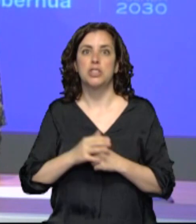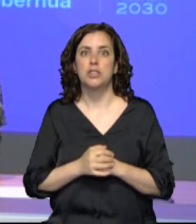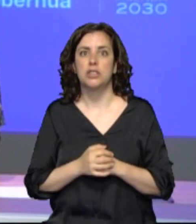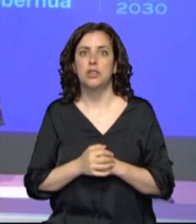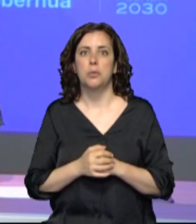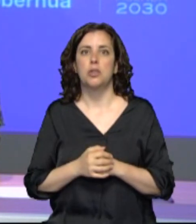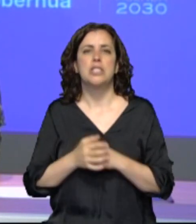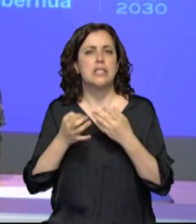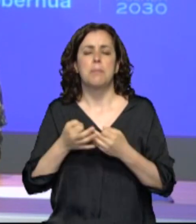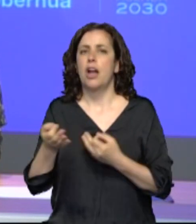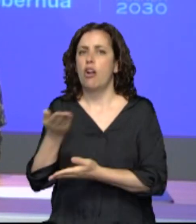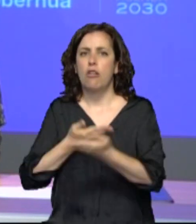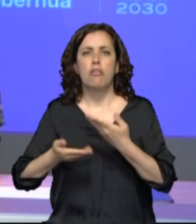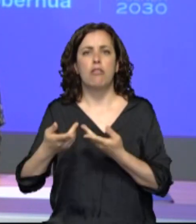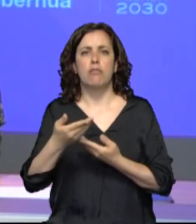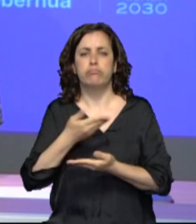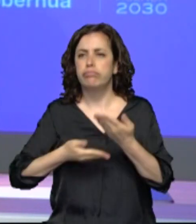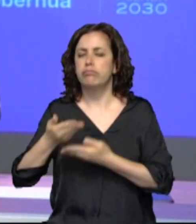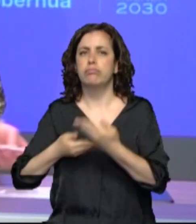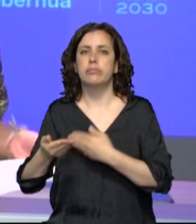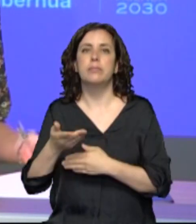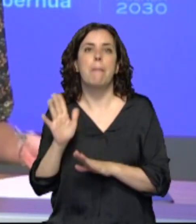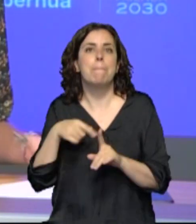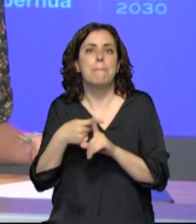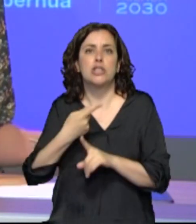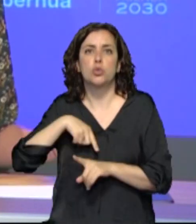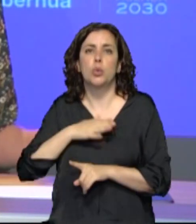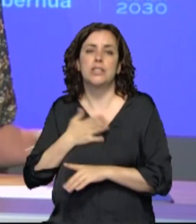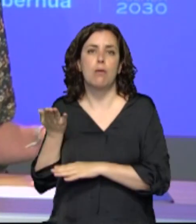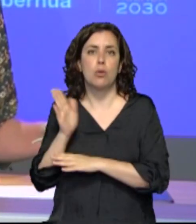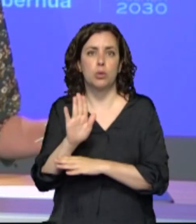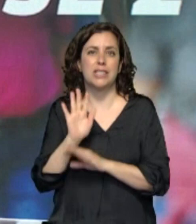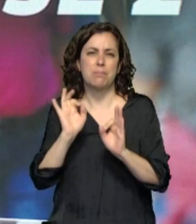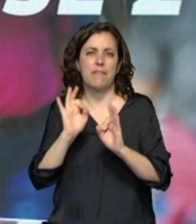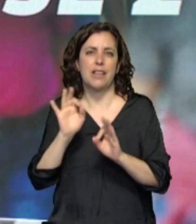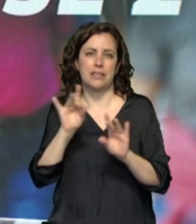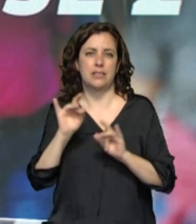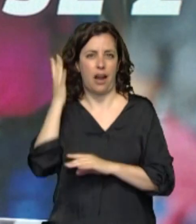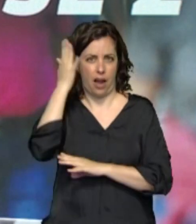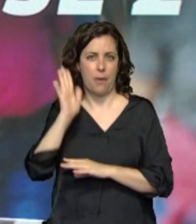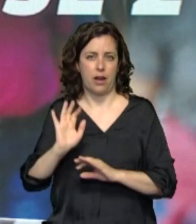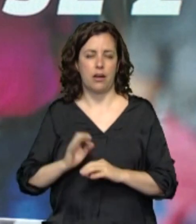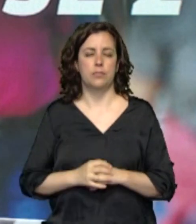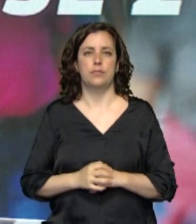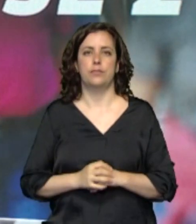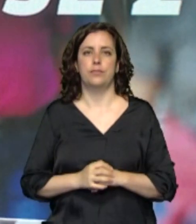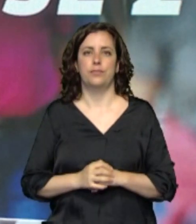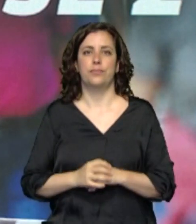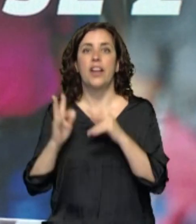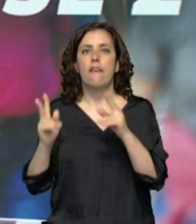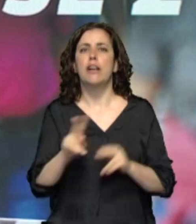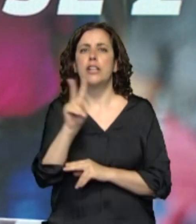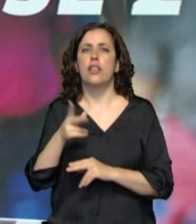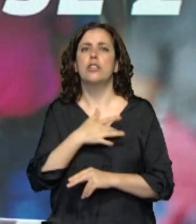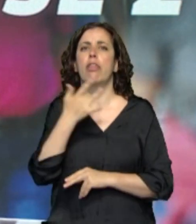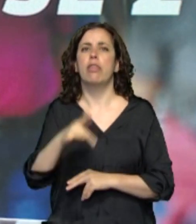nuestra propuesta específica para Navarra conforme a nuestra realidad. Bueno, y en esta fase 2, ¿qué se puede hacer? Bueno,